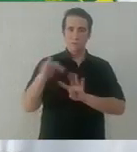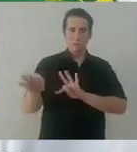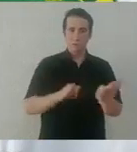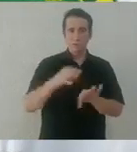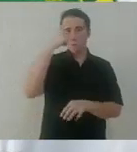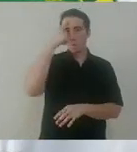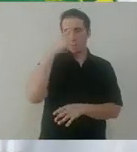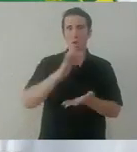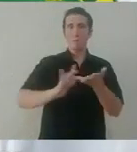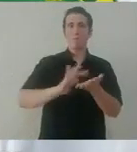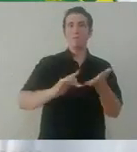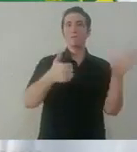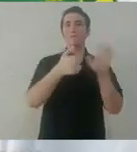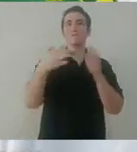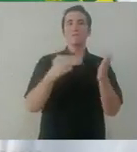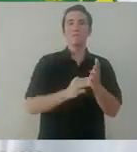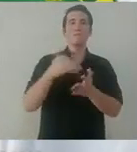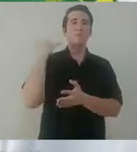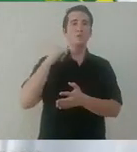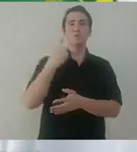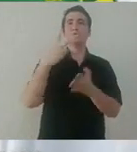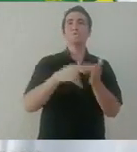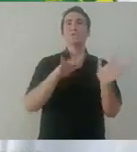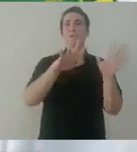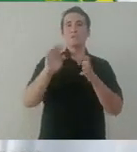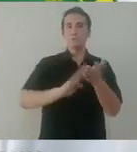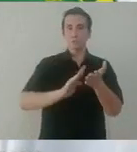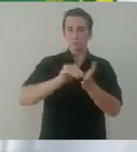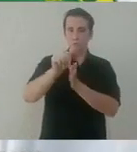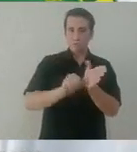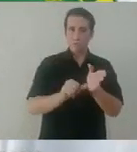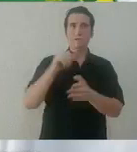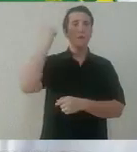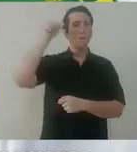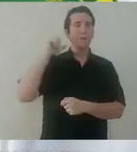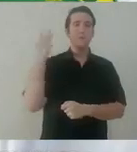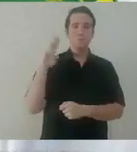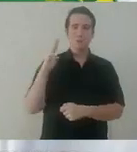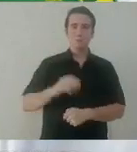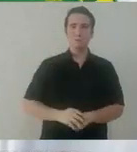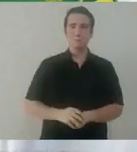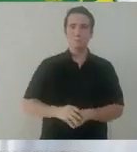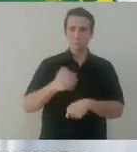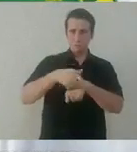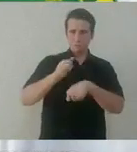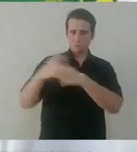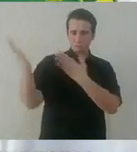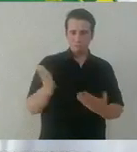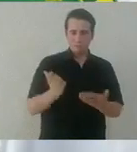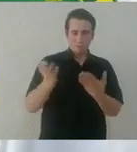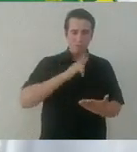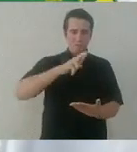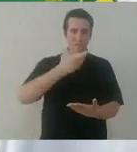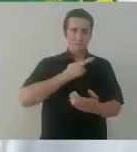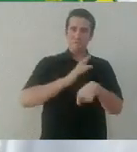46.800 yucatecos con 2.500 pesos mensuales durante abril y mayo. Como el número de solicitudes recibidas fueron